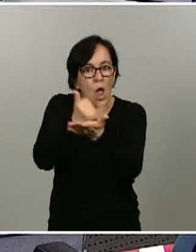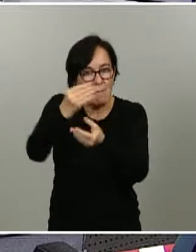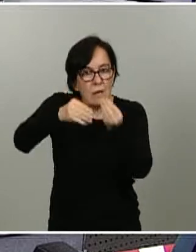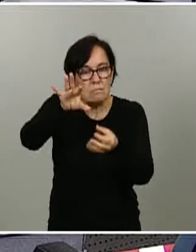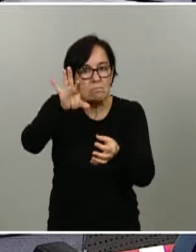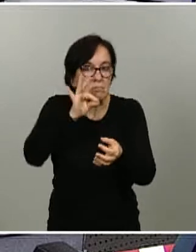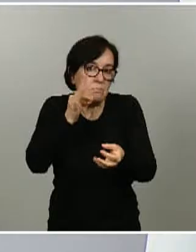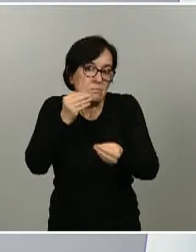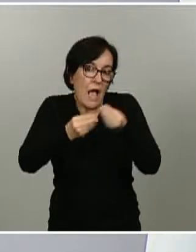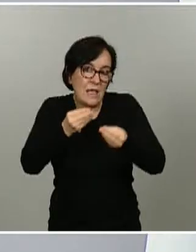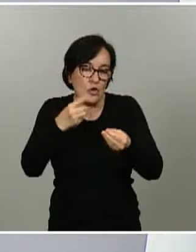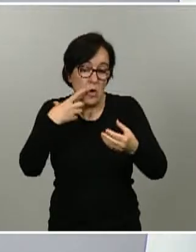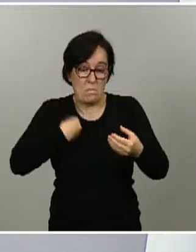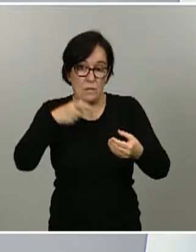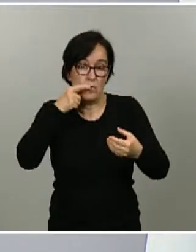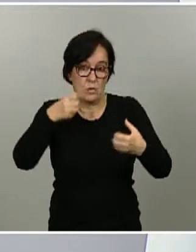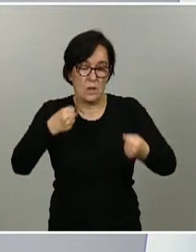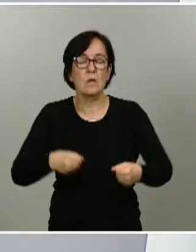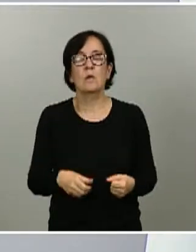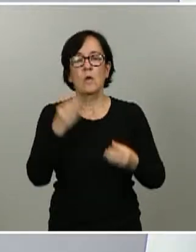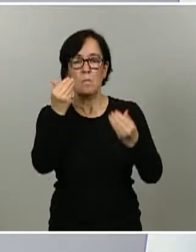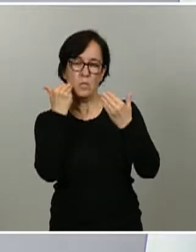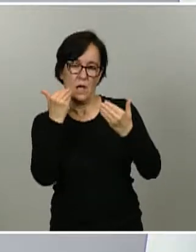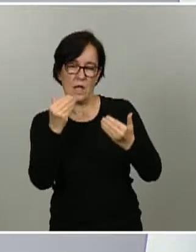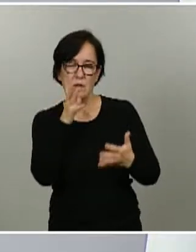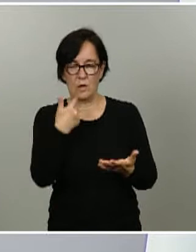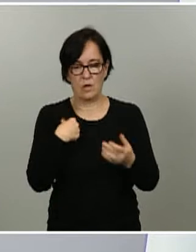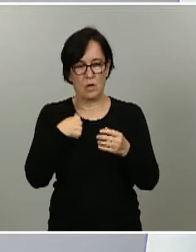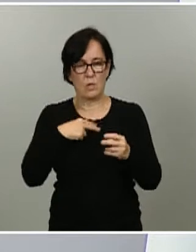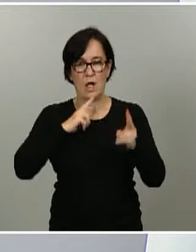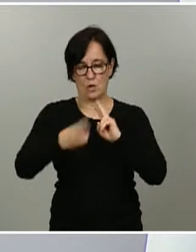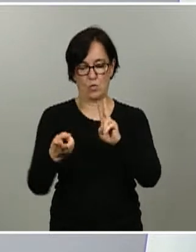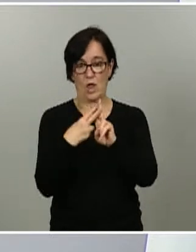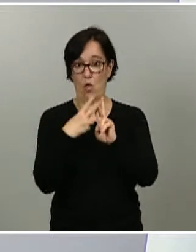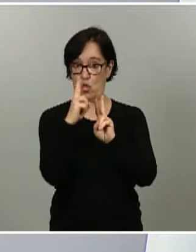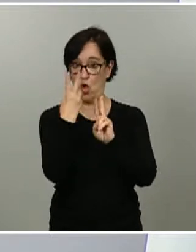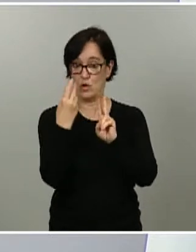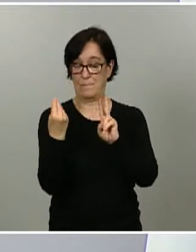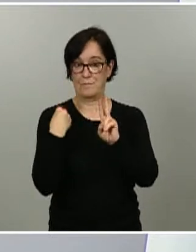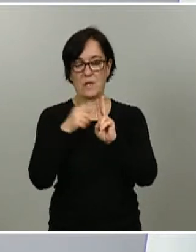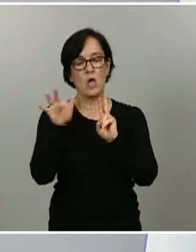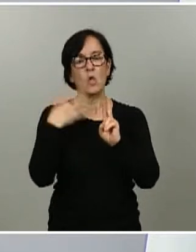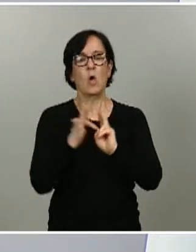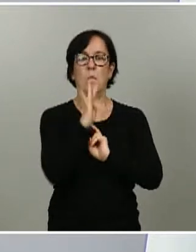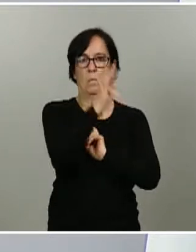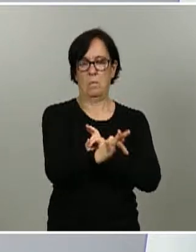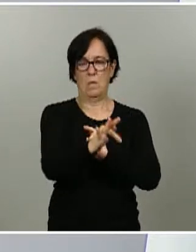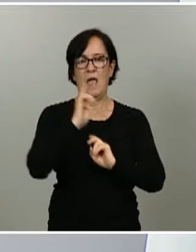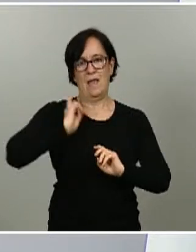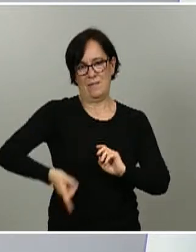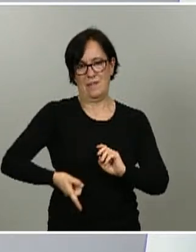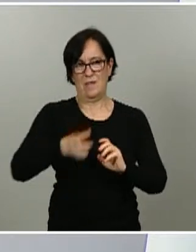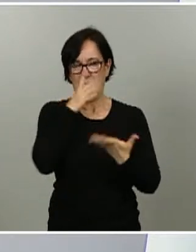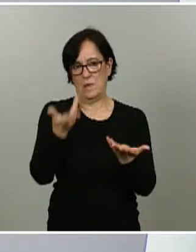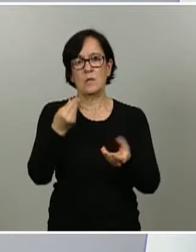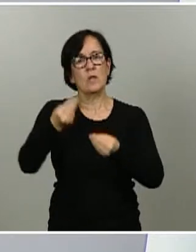Muchas gracias, Mercedes, por sus preguntas. Voy a responder yo a las dos primeras. Luego pasaré a la palabra a la doctora Raquel Ioti para contestar